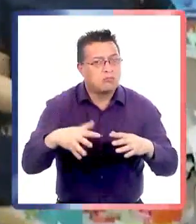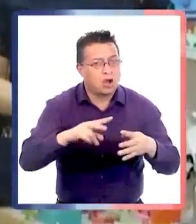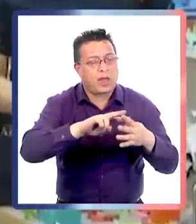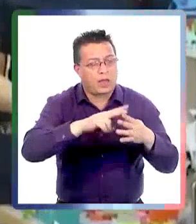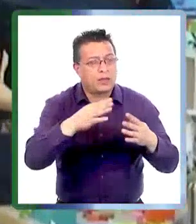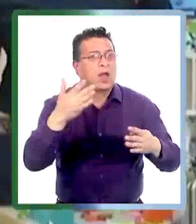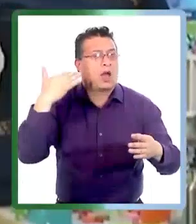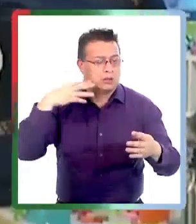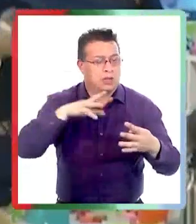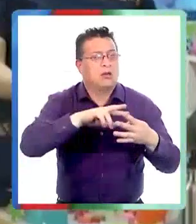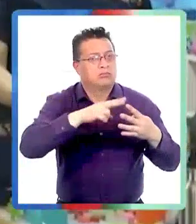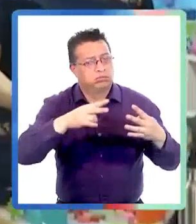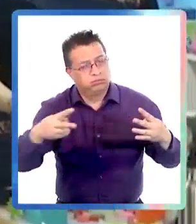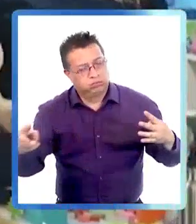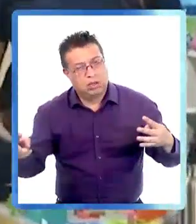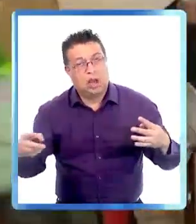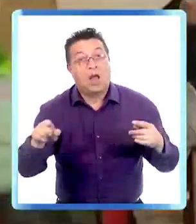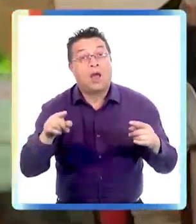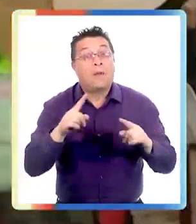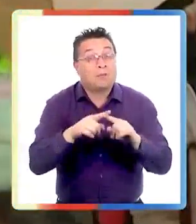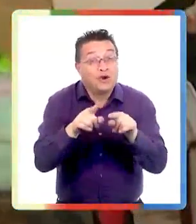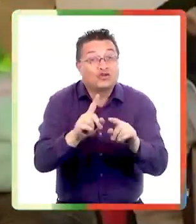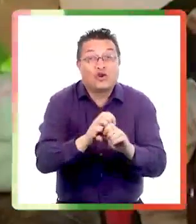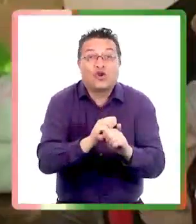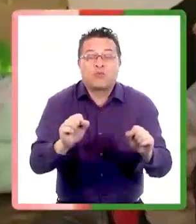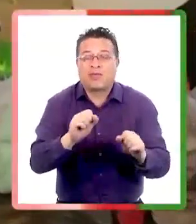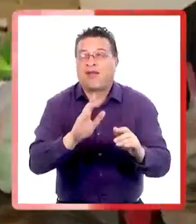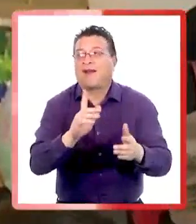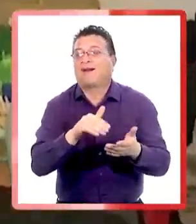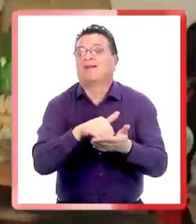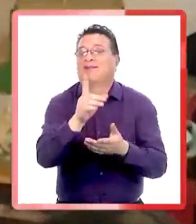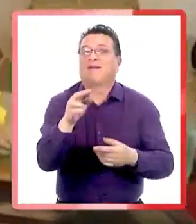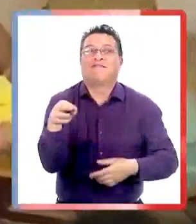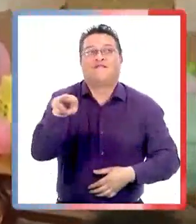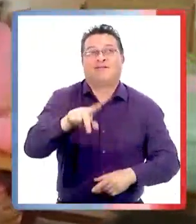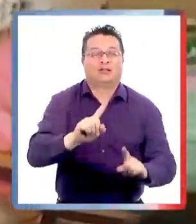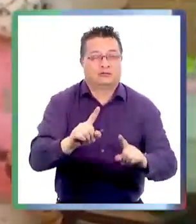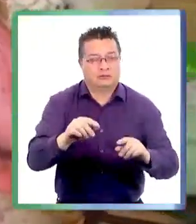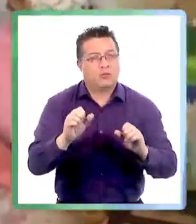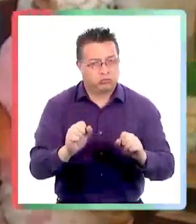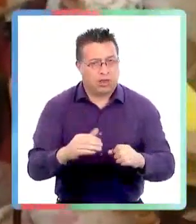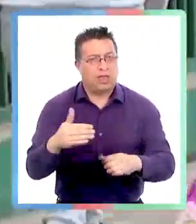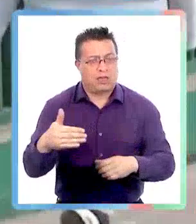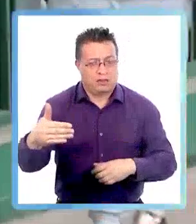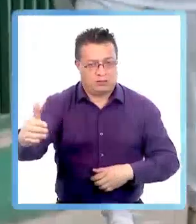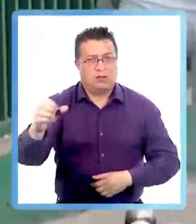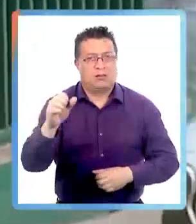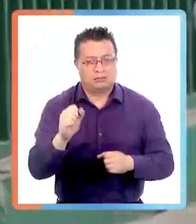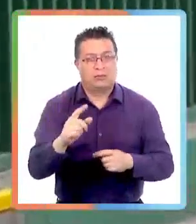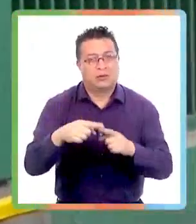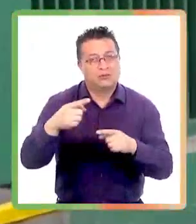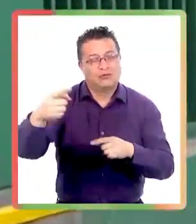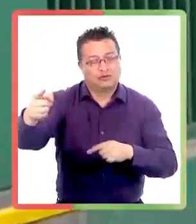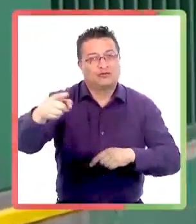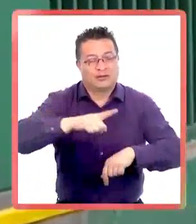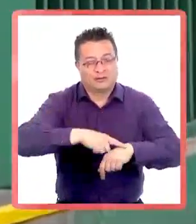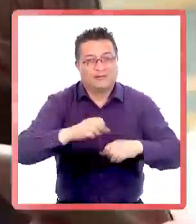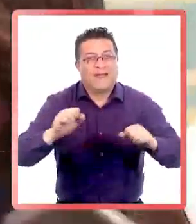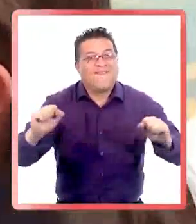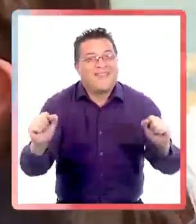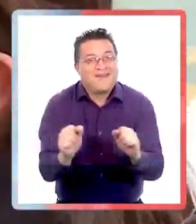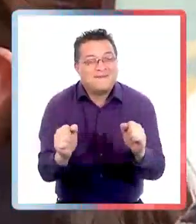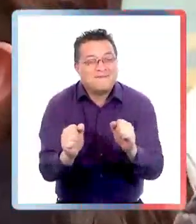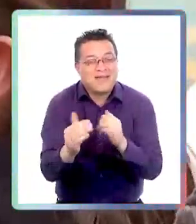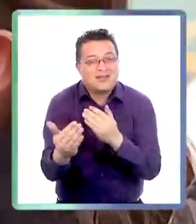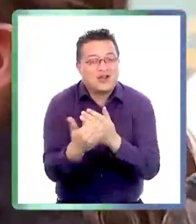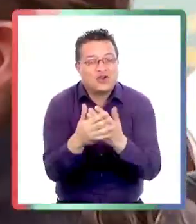que ha tenido mutaciones importantes en el pasado y por lo tanto no podemos descartar que ello no ocurra en el próximo